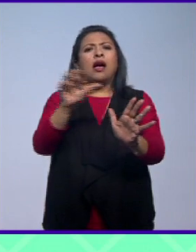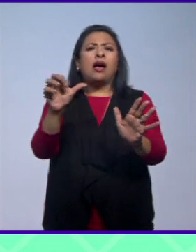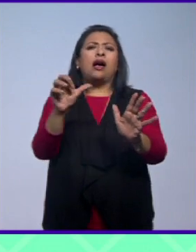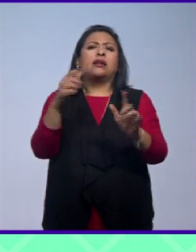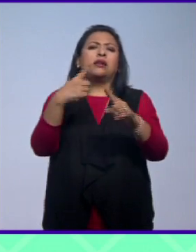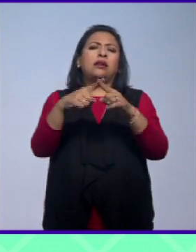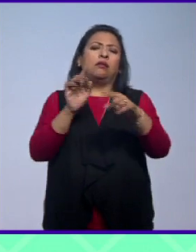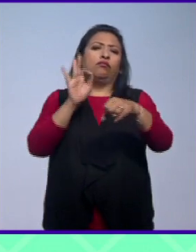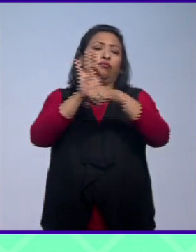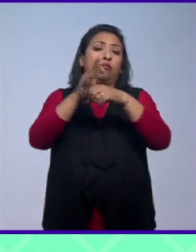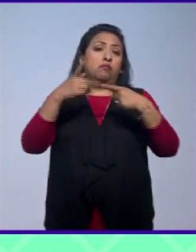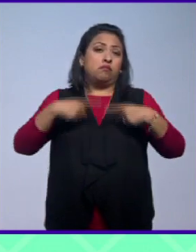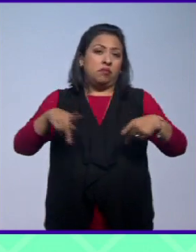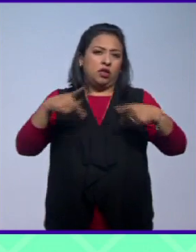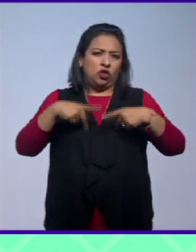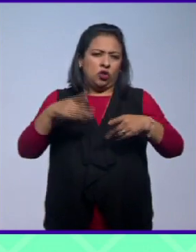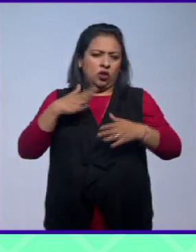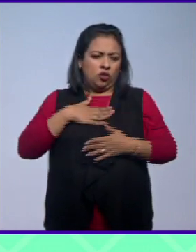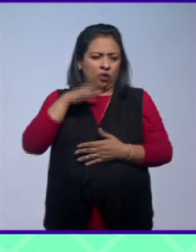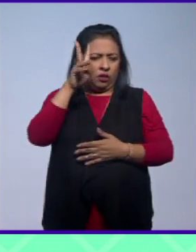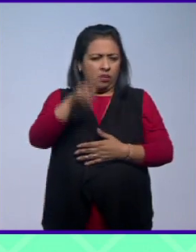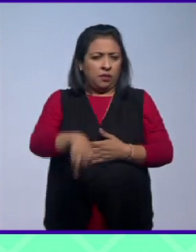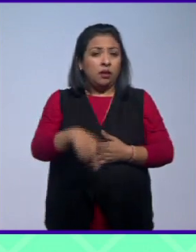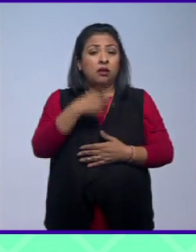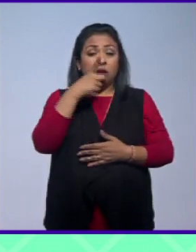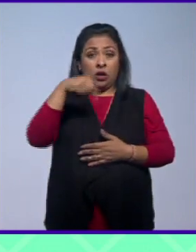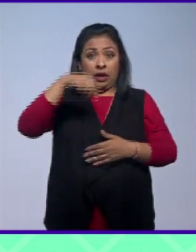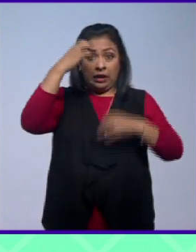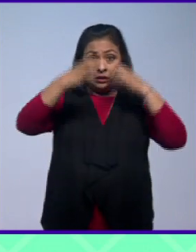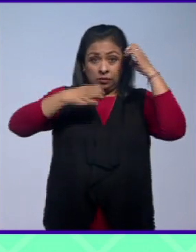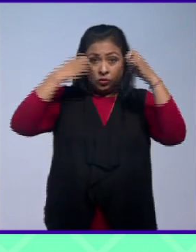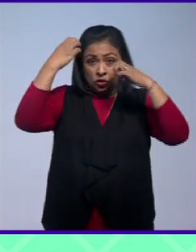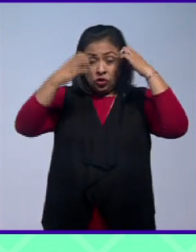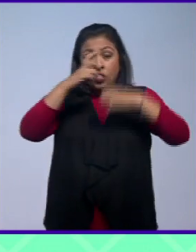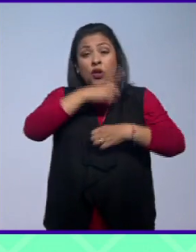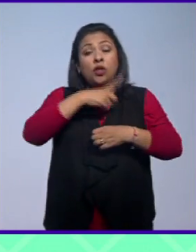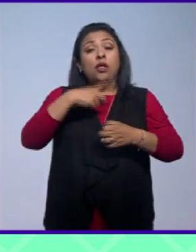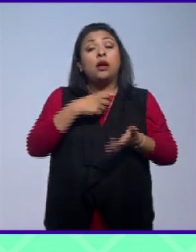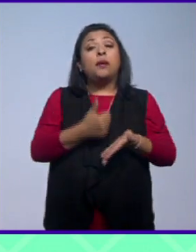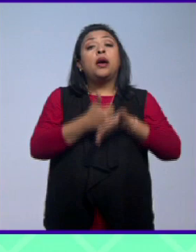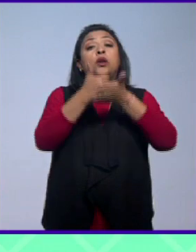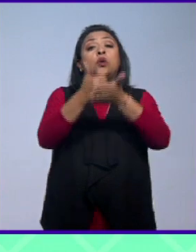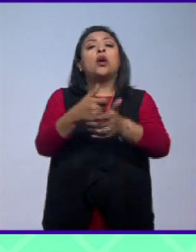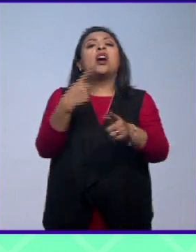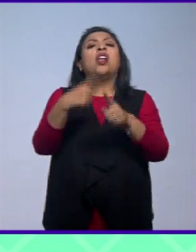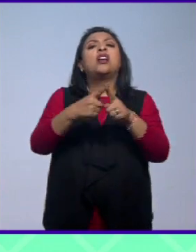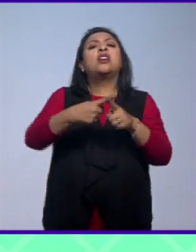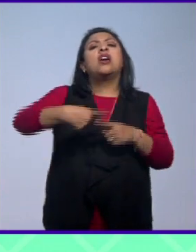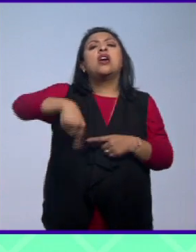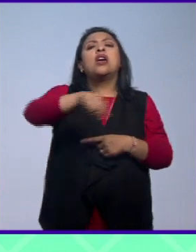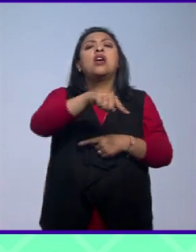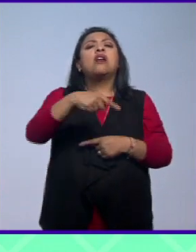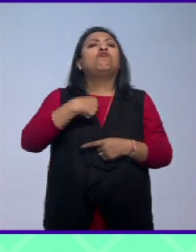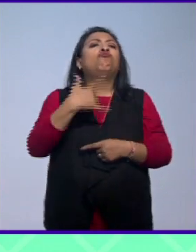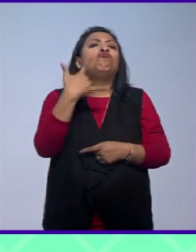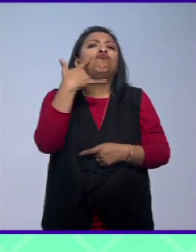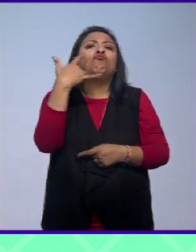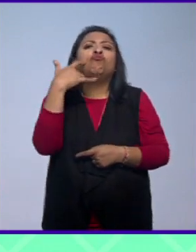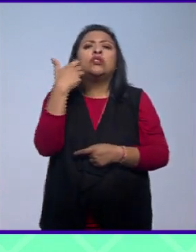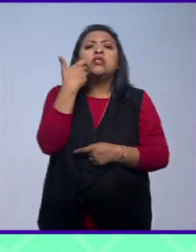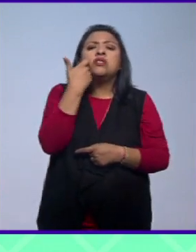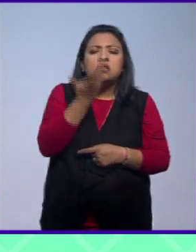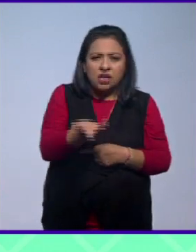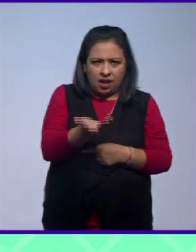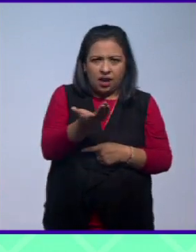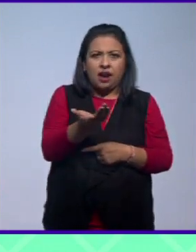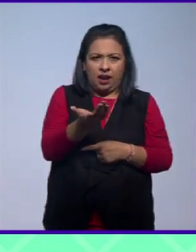persona. Hago votos para que esta exposición ayude a quien se acerca a ella a,